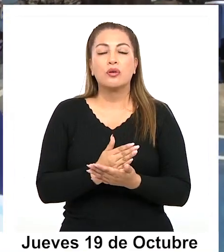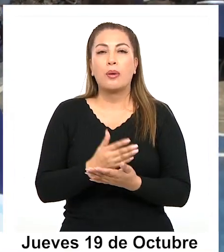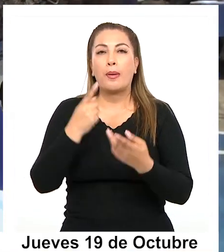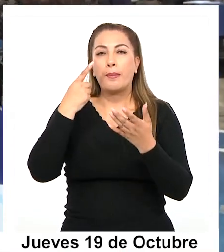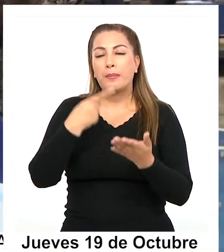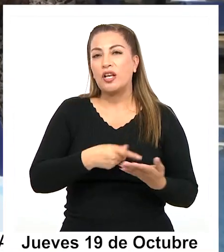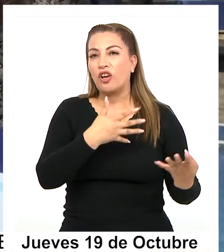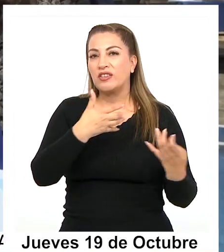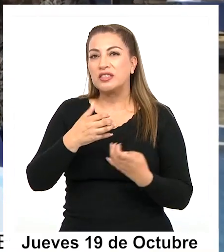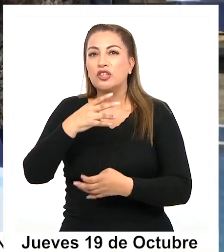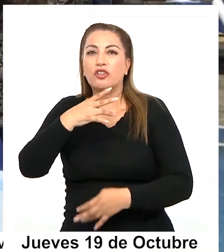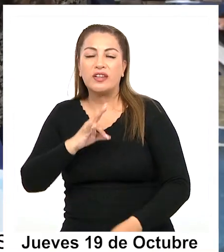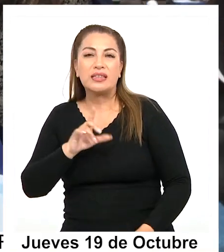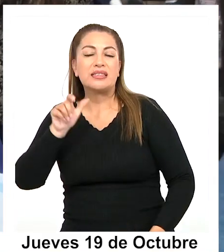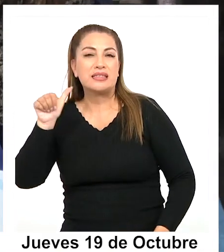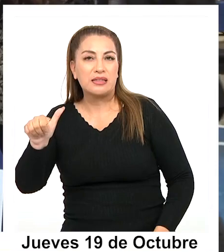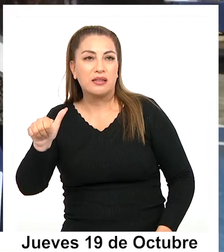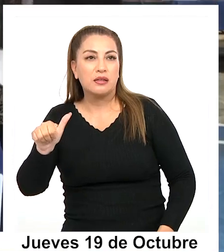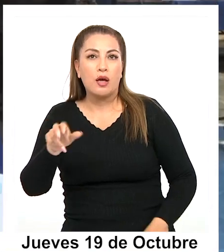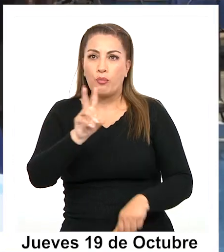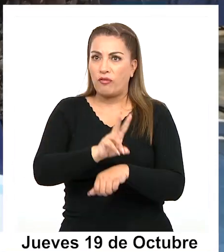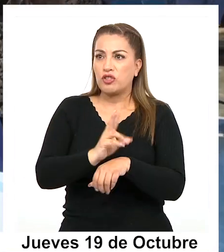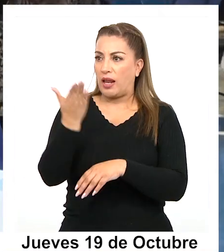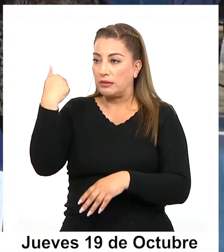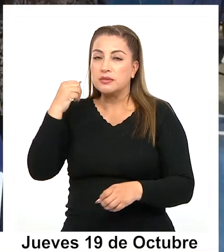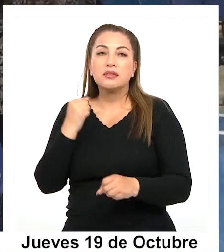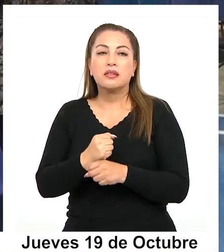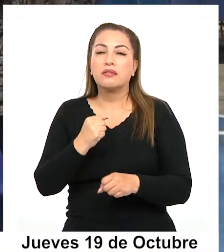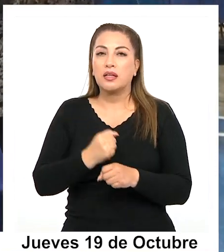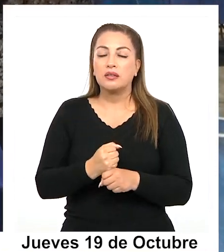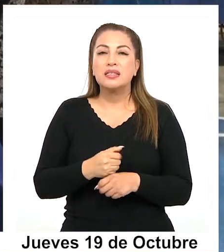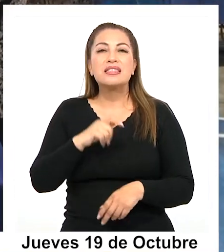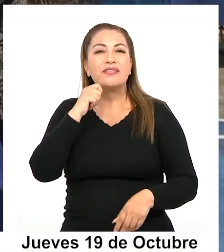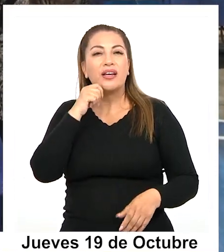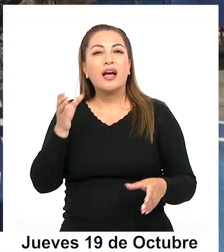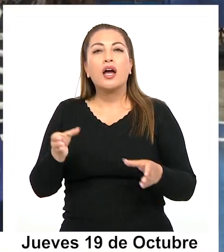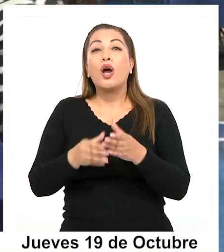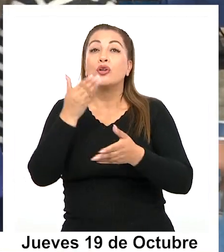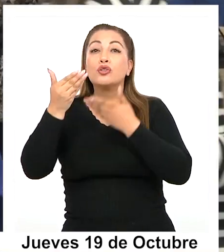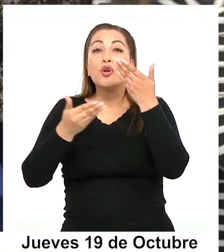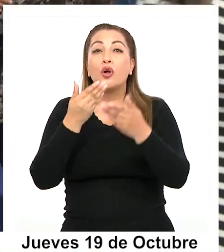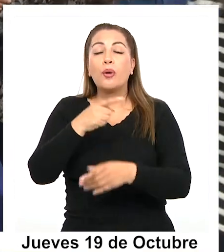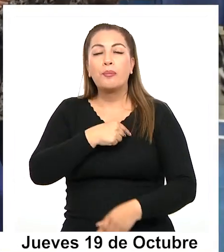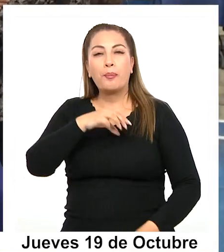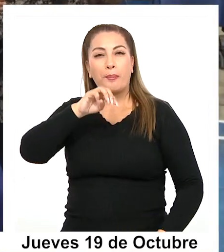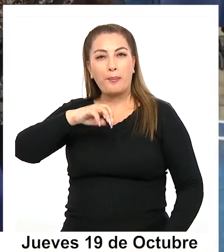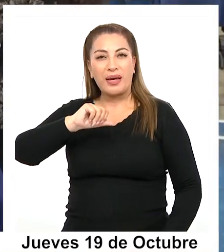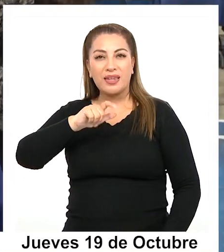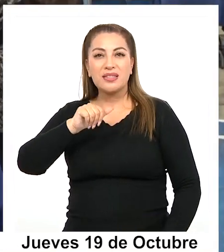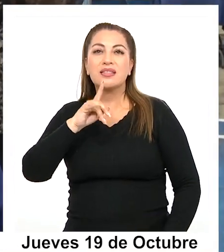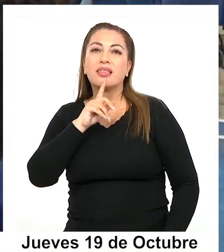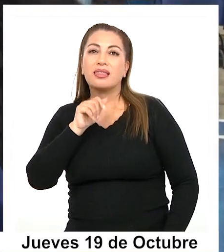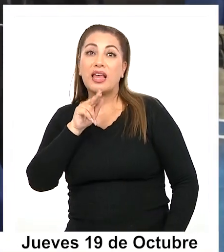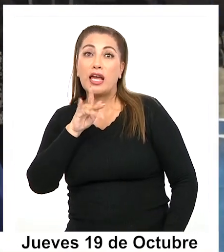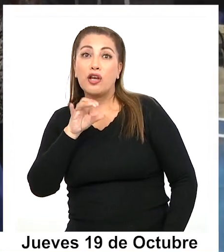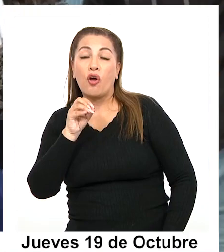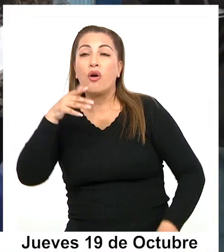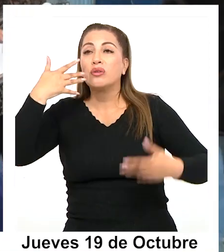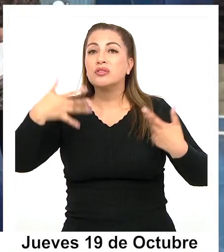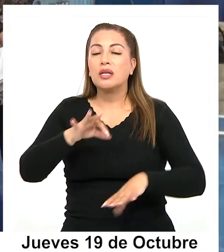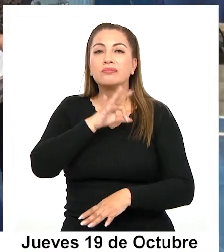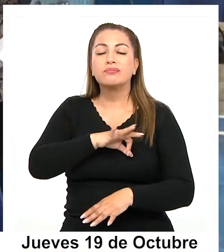por profesores activos, que se llamaba el coro magisterio, y luego cuando se acogieron a la jubilación